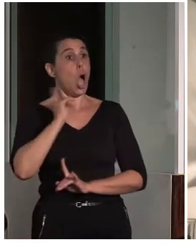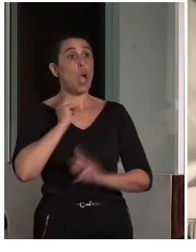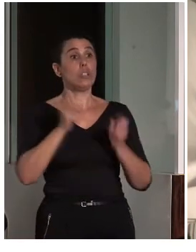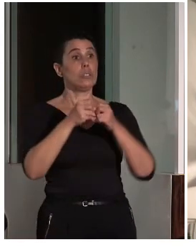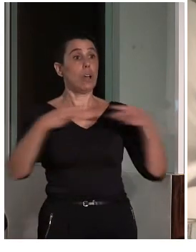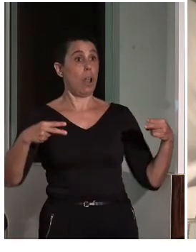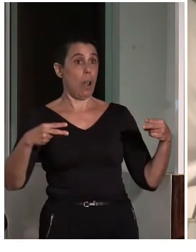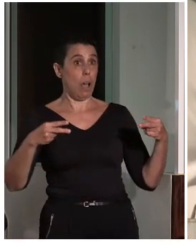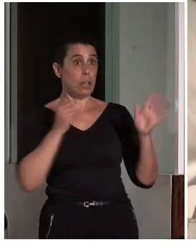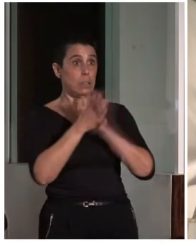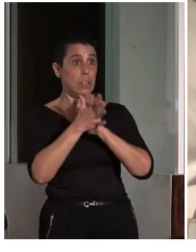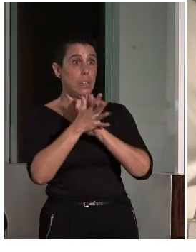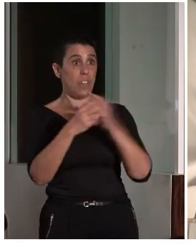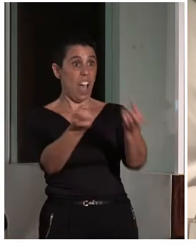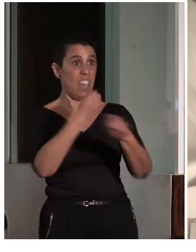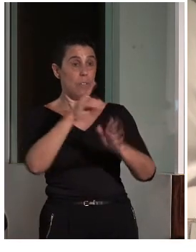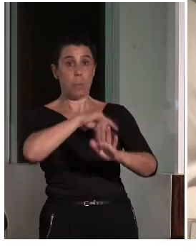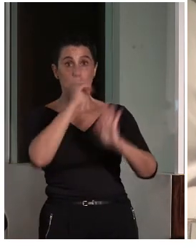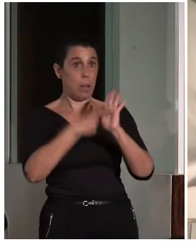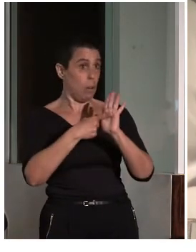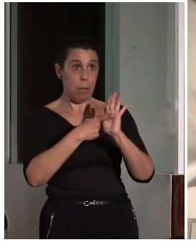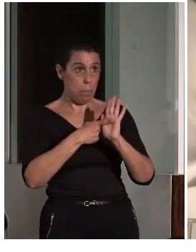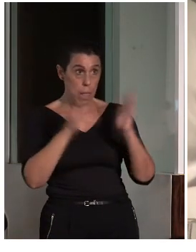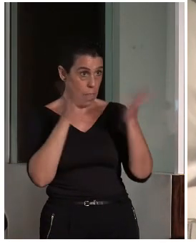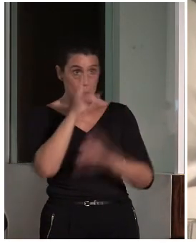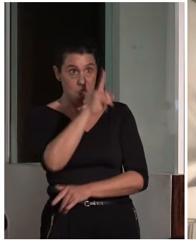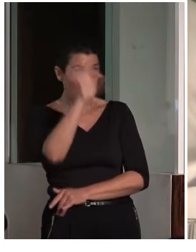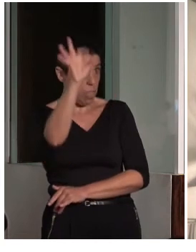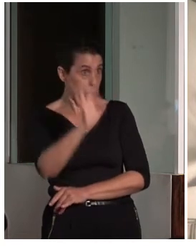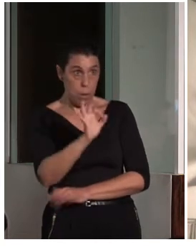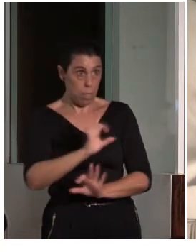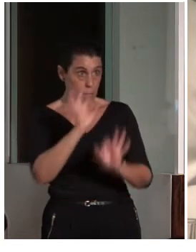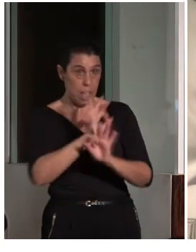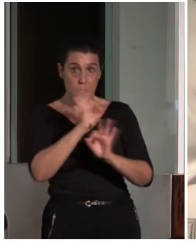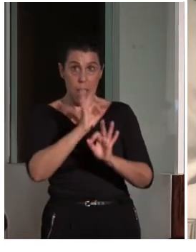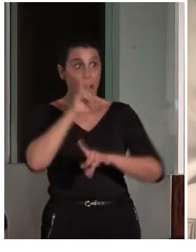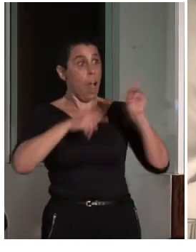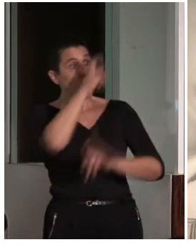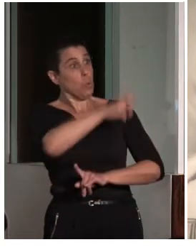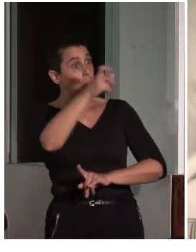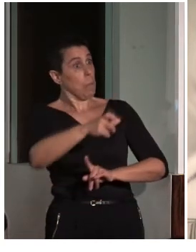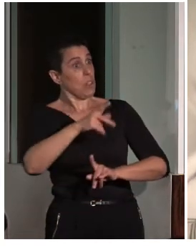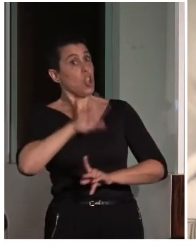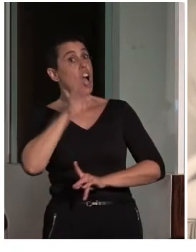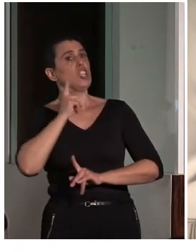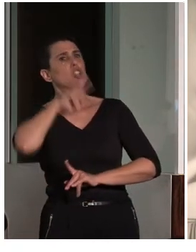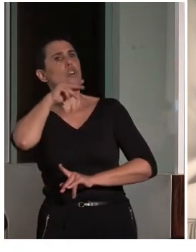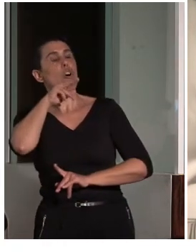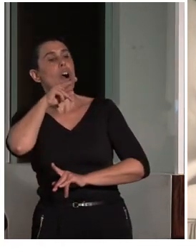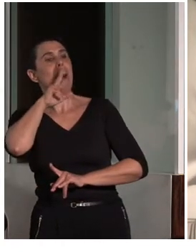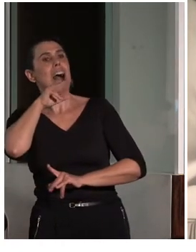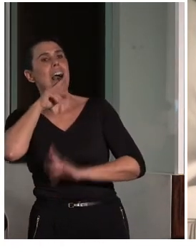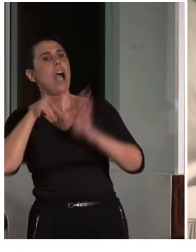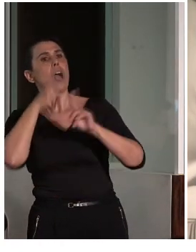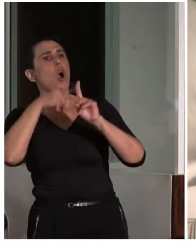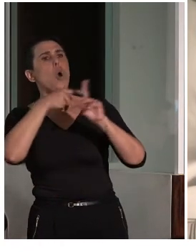y hay personas sordas que se comunican en lengua oral y no conocen la lengua de signos, con lo cual, si hay una persona sorda en esta sala